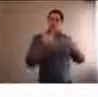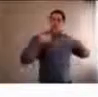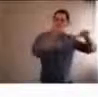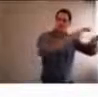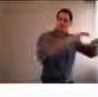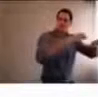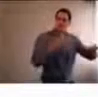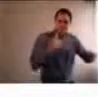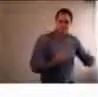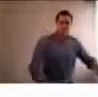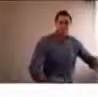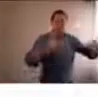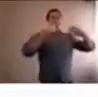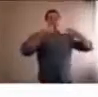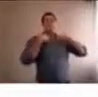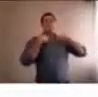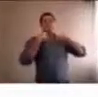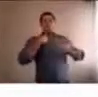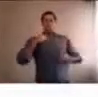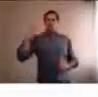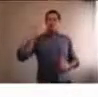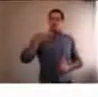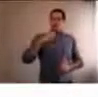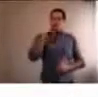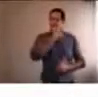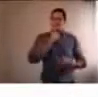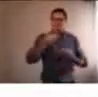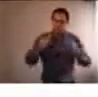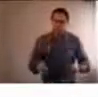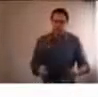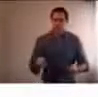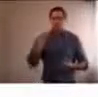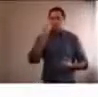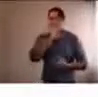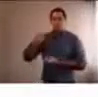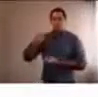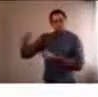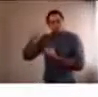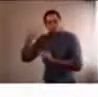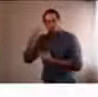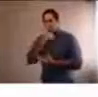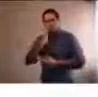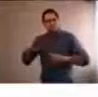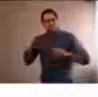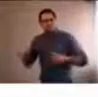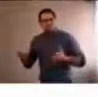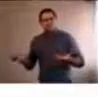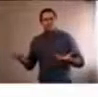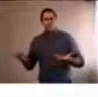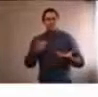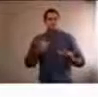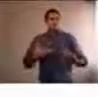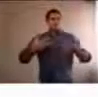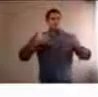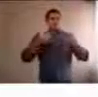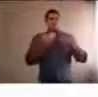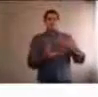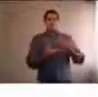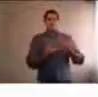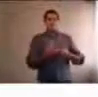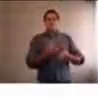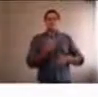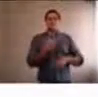formados ni preparados para poder educar de esta manera, y que los chicos estaban atrapados en docentes que estaban